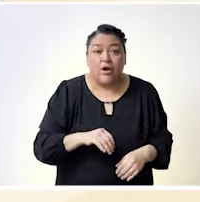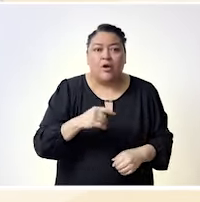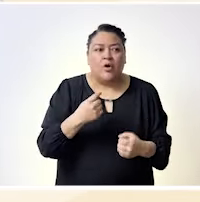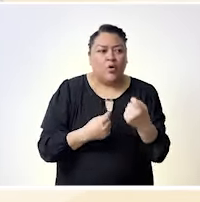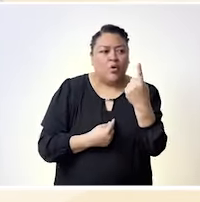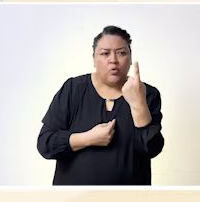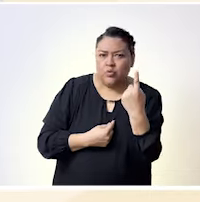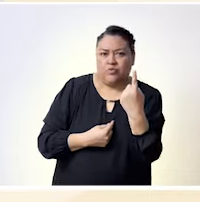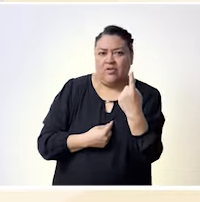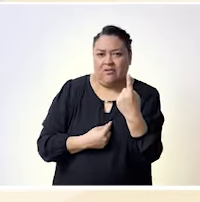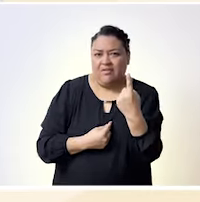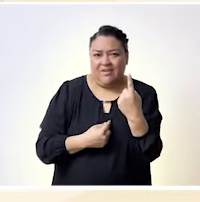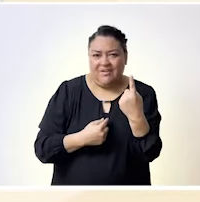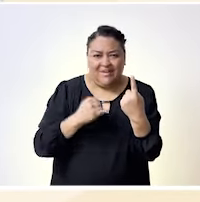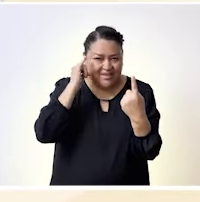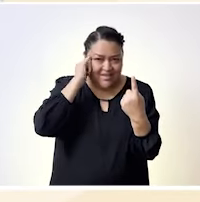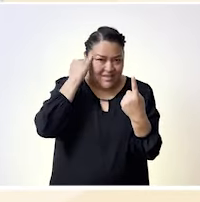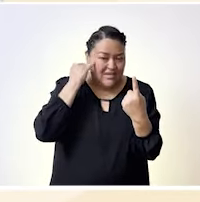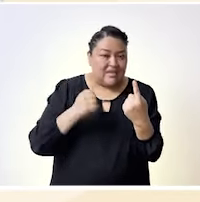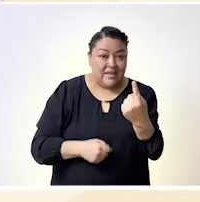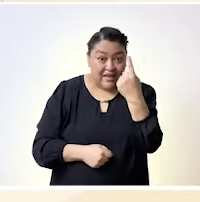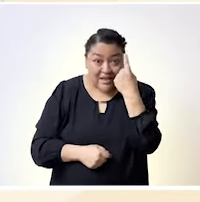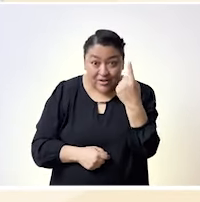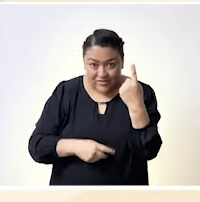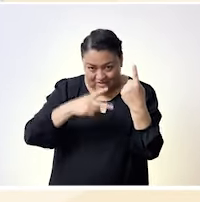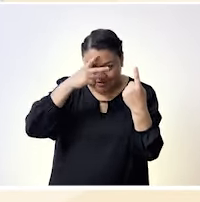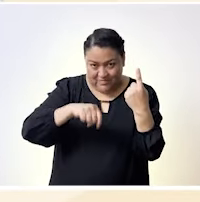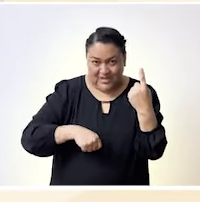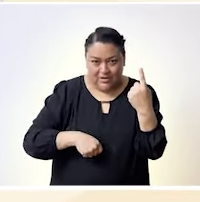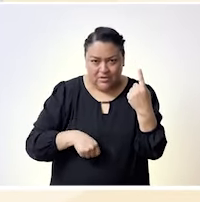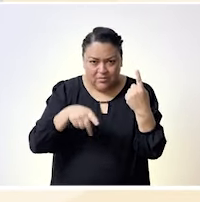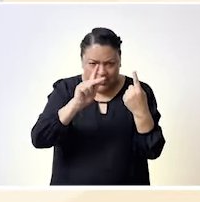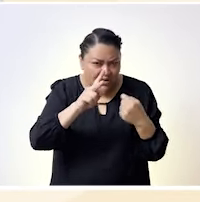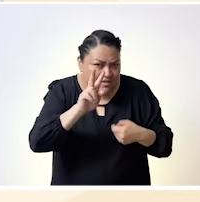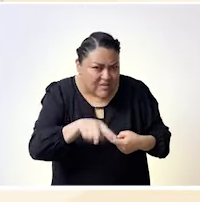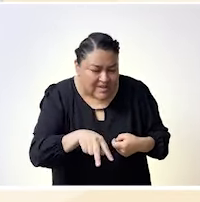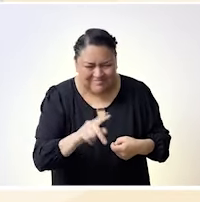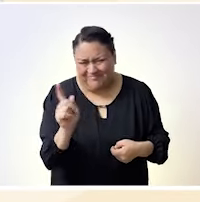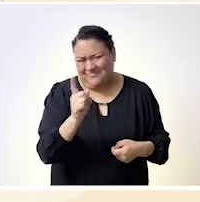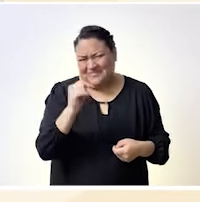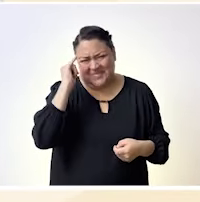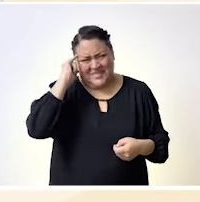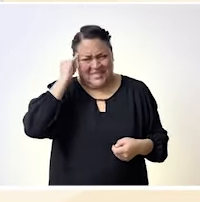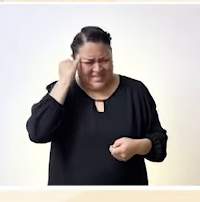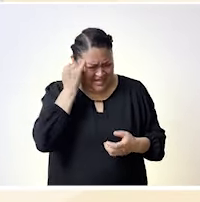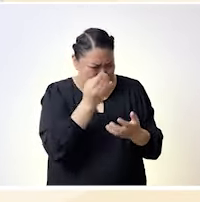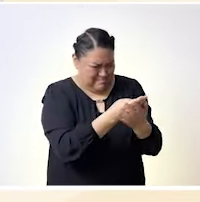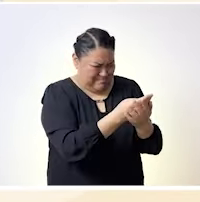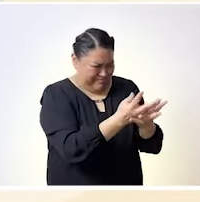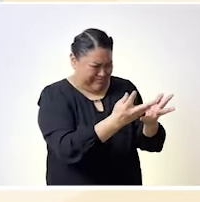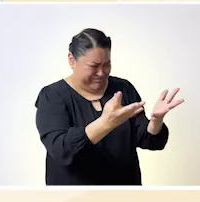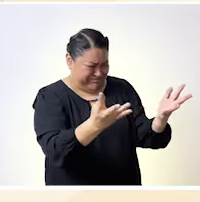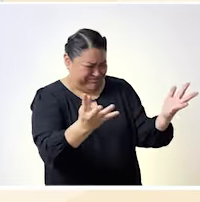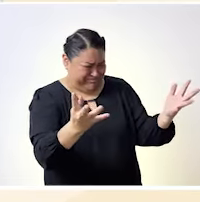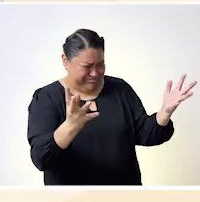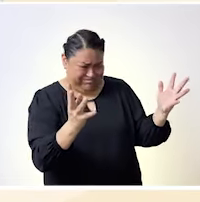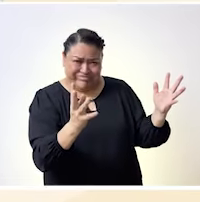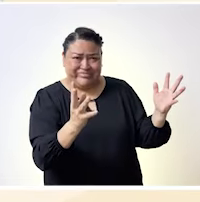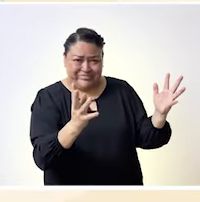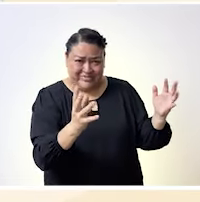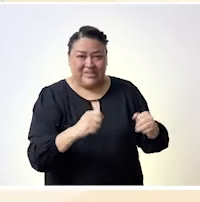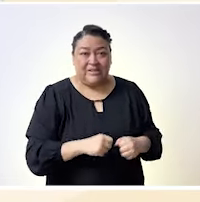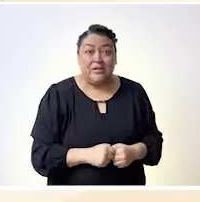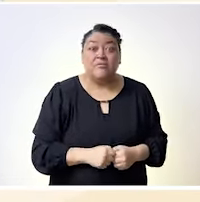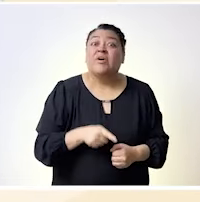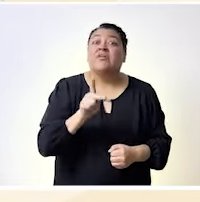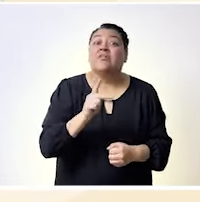negando este reconocimiento, pues bueno, a la población afrodescendiente. Y que, decía yo, como mujeres, por